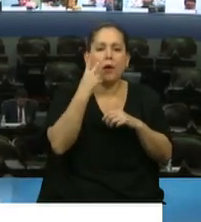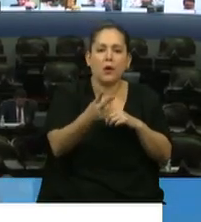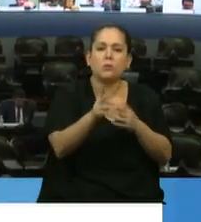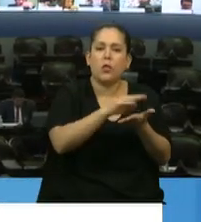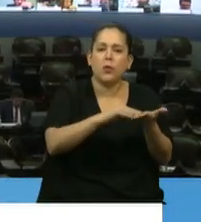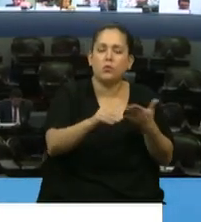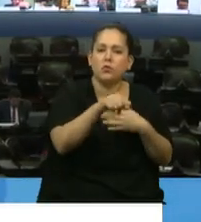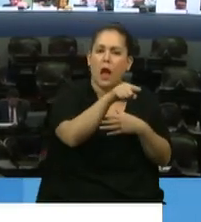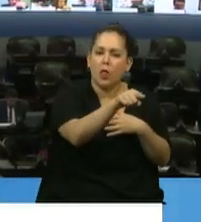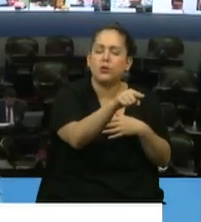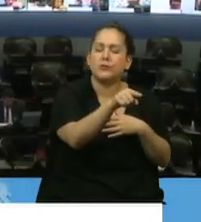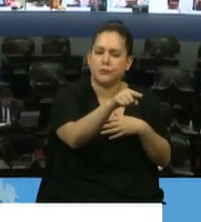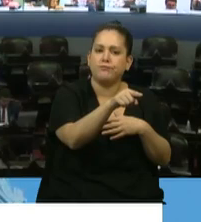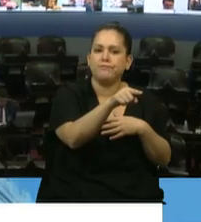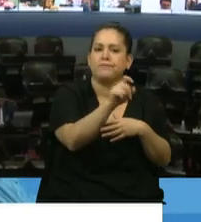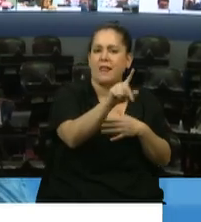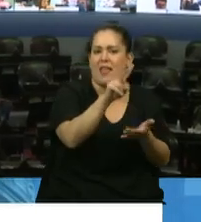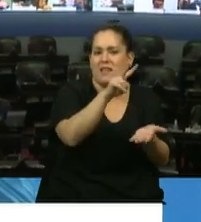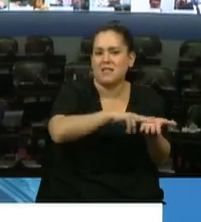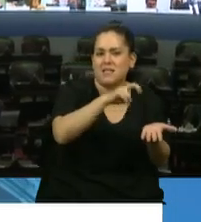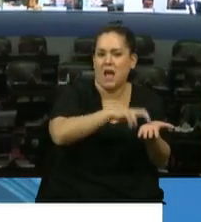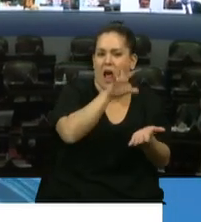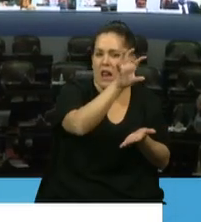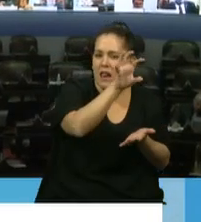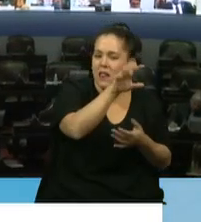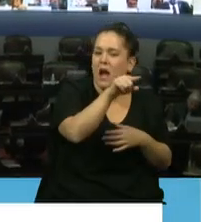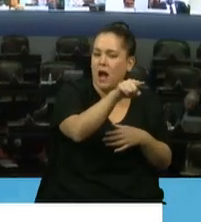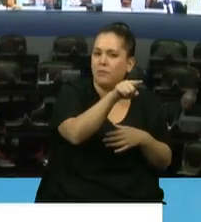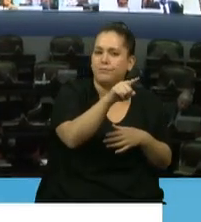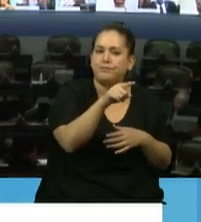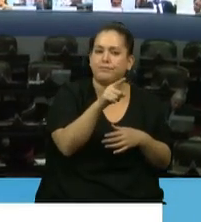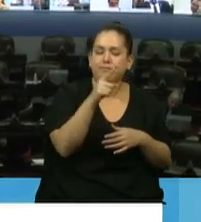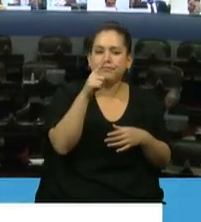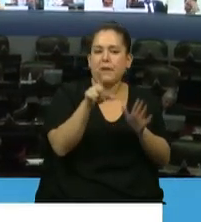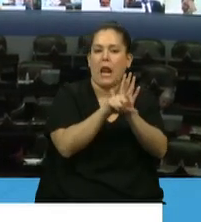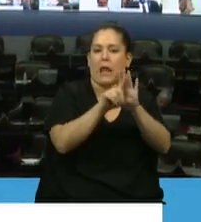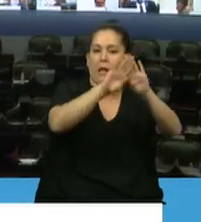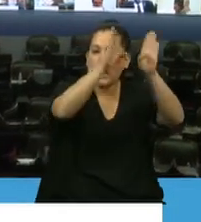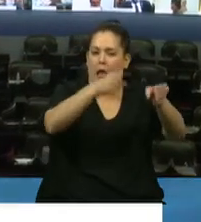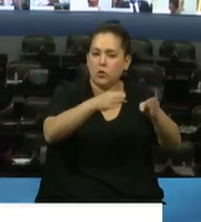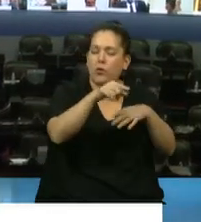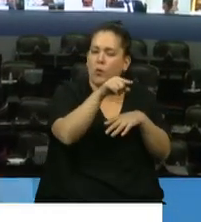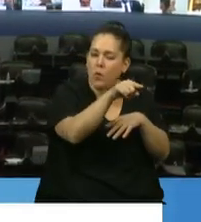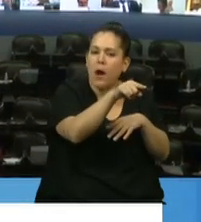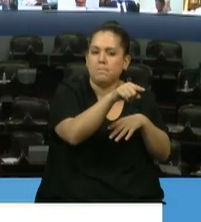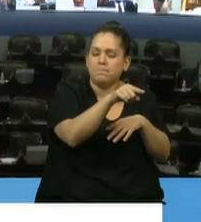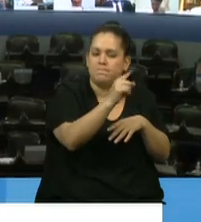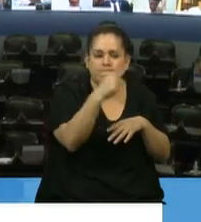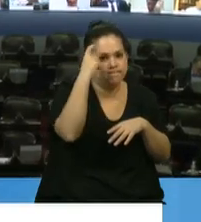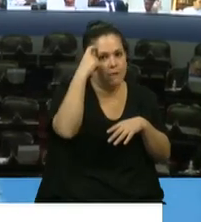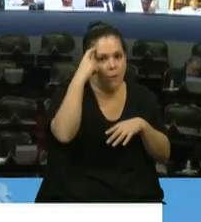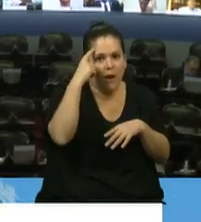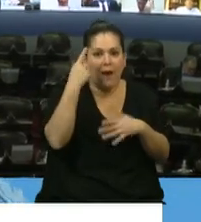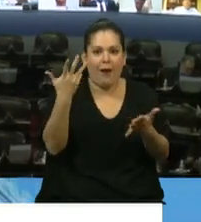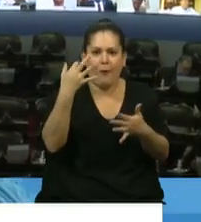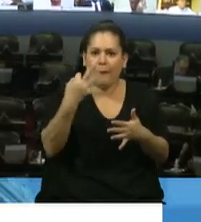nacionales de Salta, acá en la legislatura provincial. ¿Quién iba a pensar que podemos estar hoy acá en la